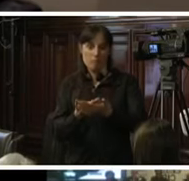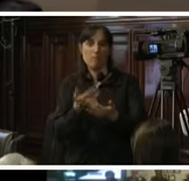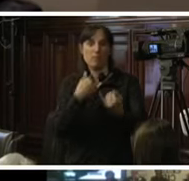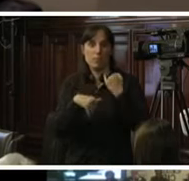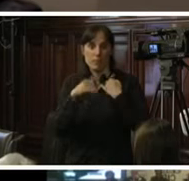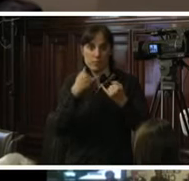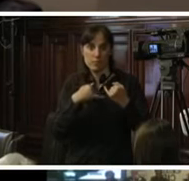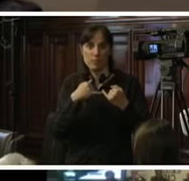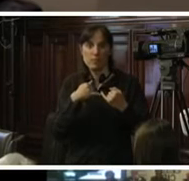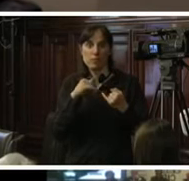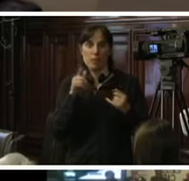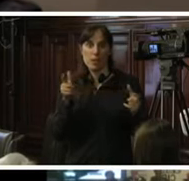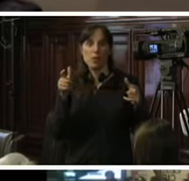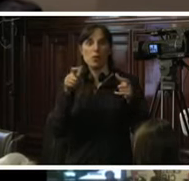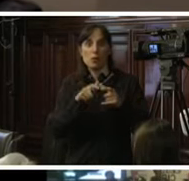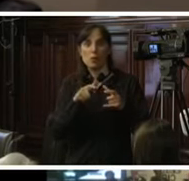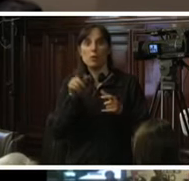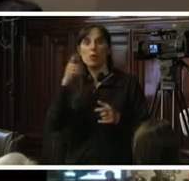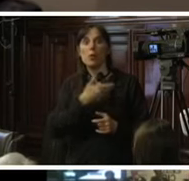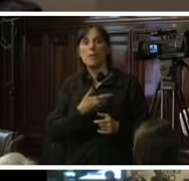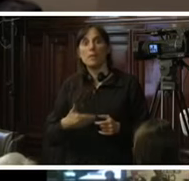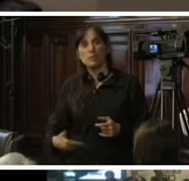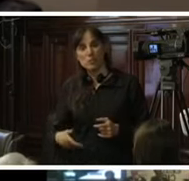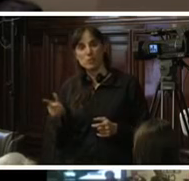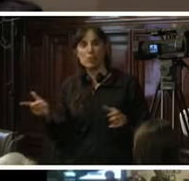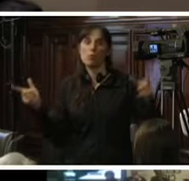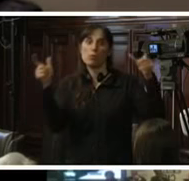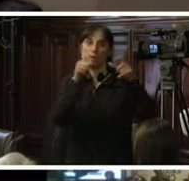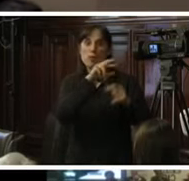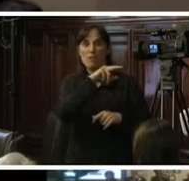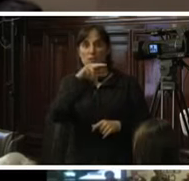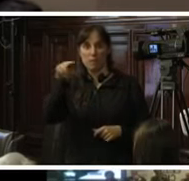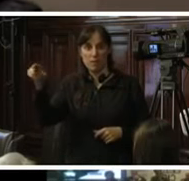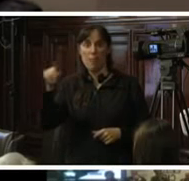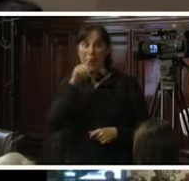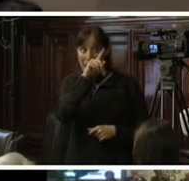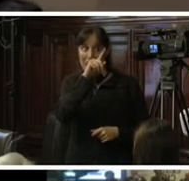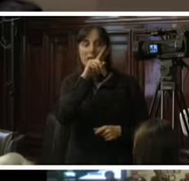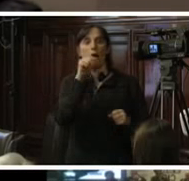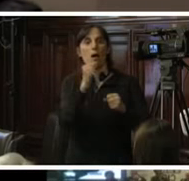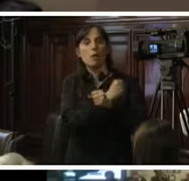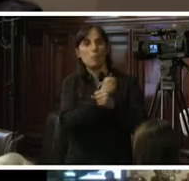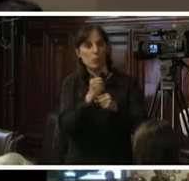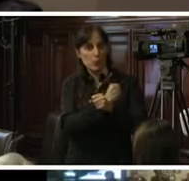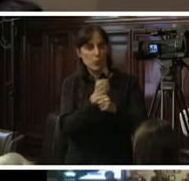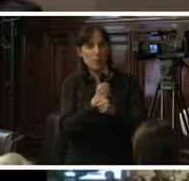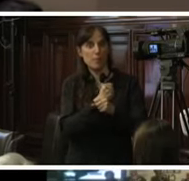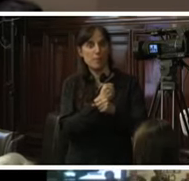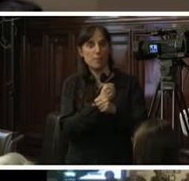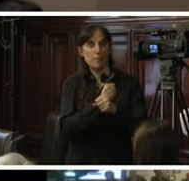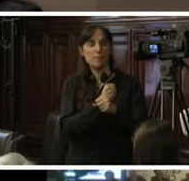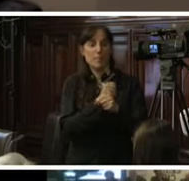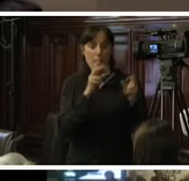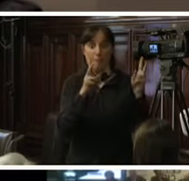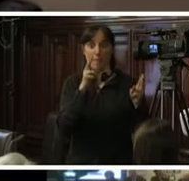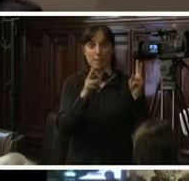subcomisión a la presidencia de la comisión permanente. Y esta comisión aprueba un plazo dentro del cual